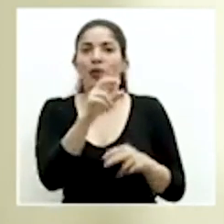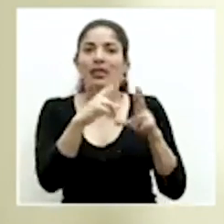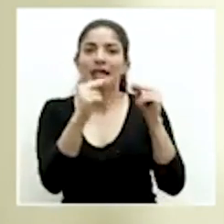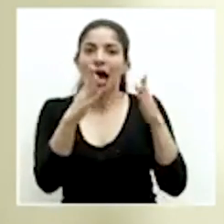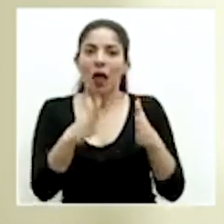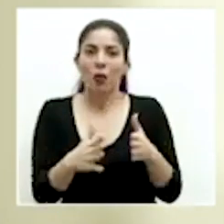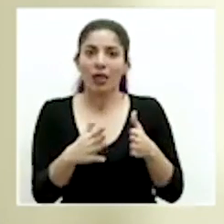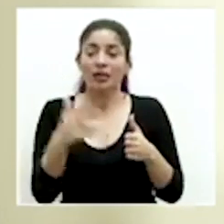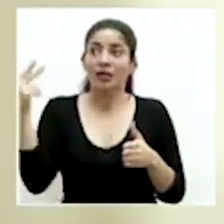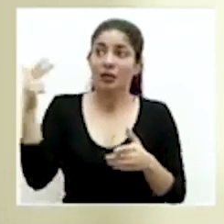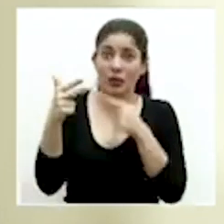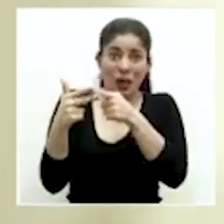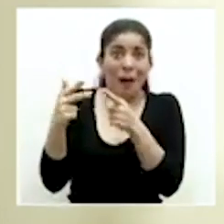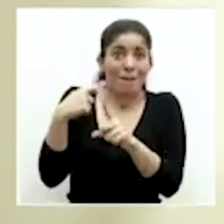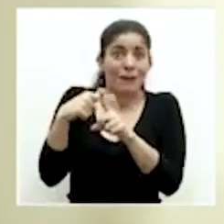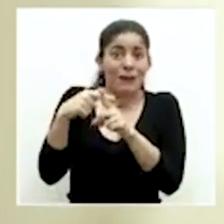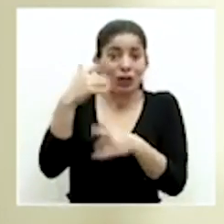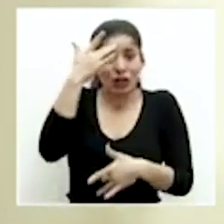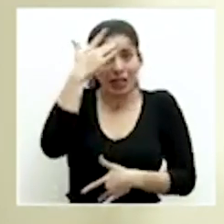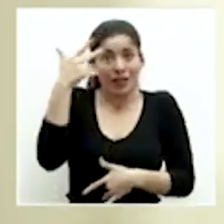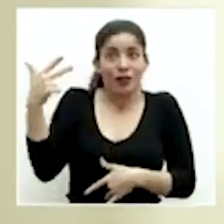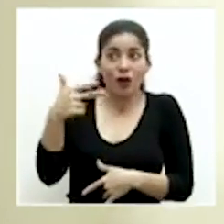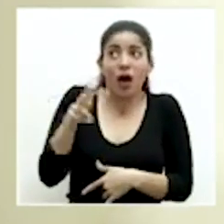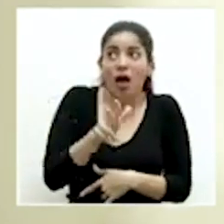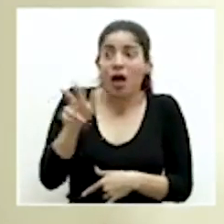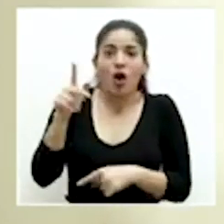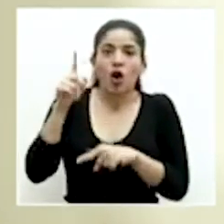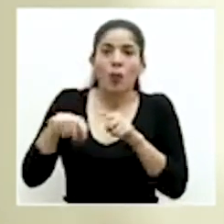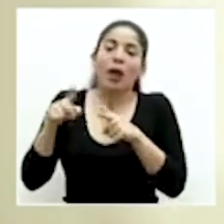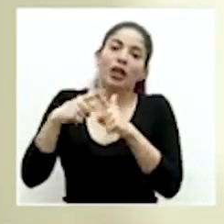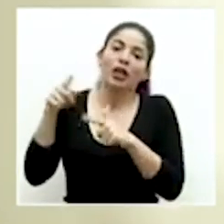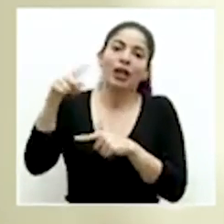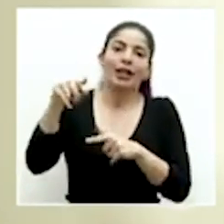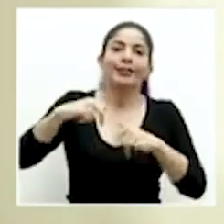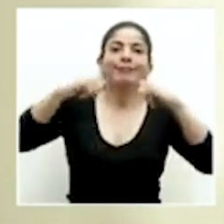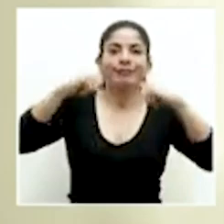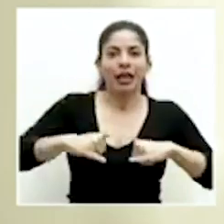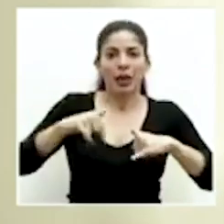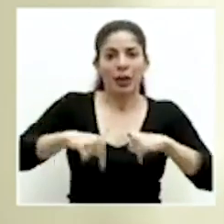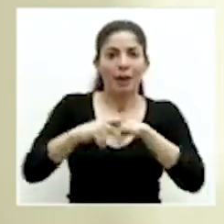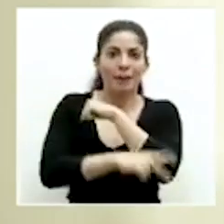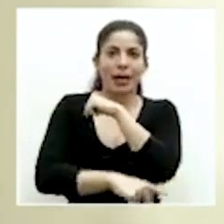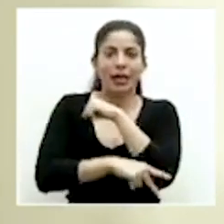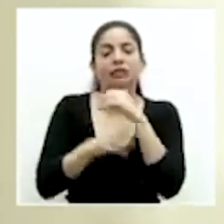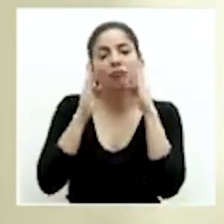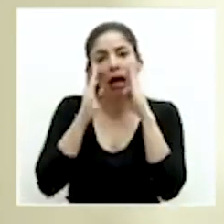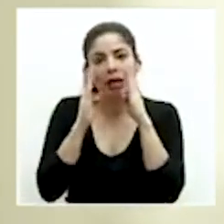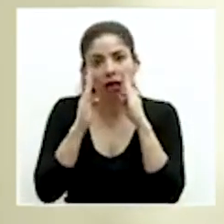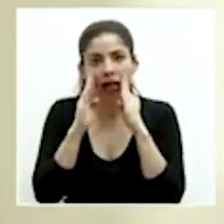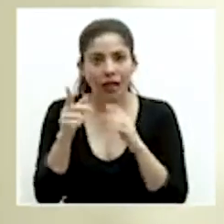nicaragüense y que han dado positivos y que están en este momento siendo atendidos en nuestro país